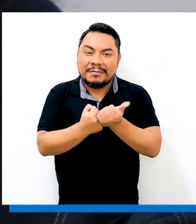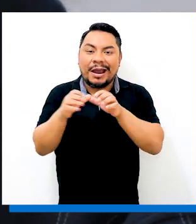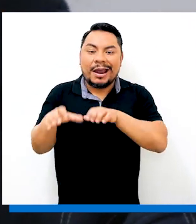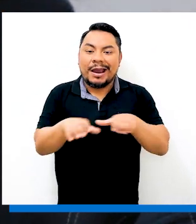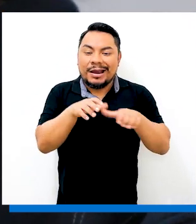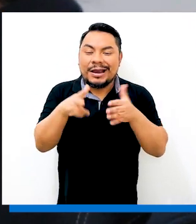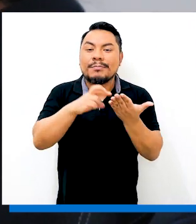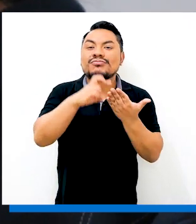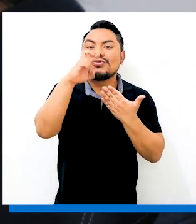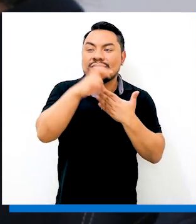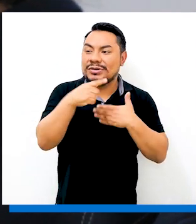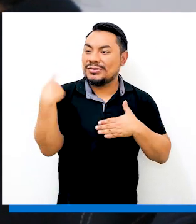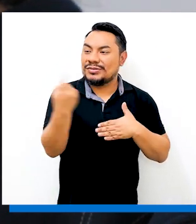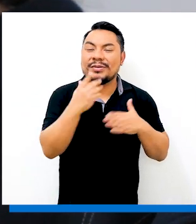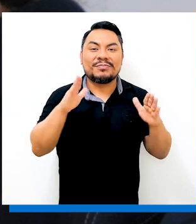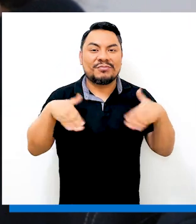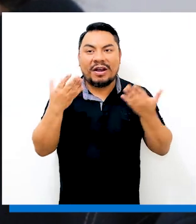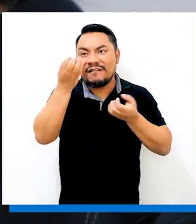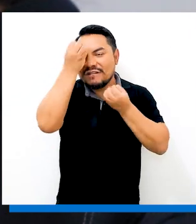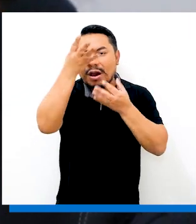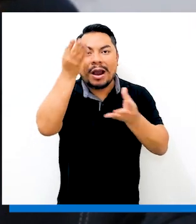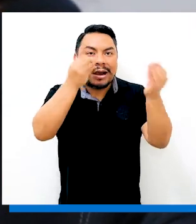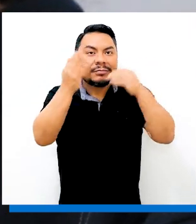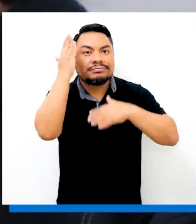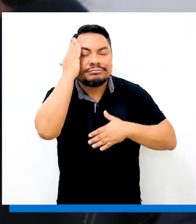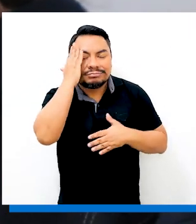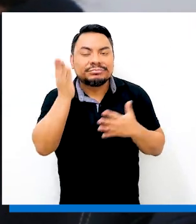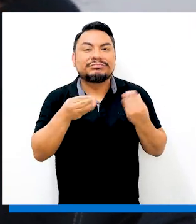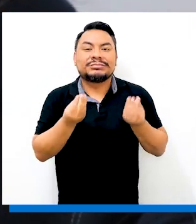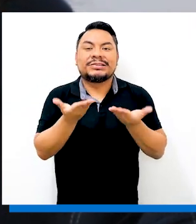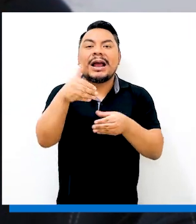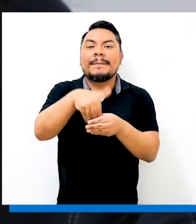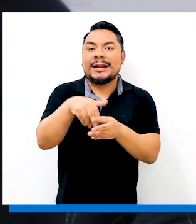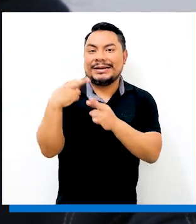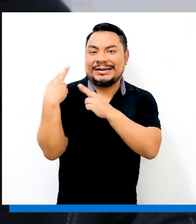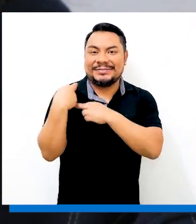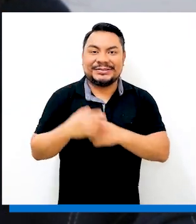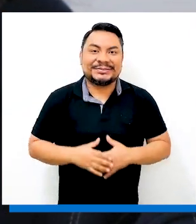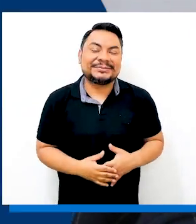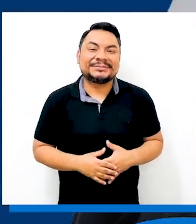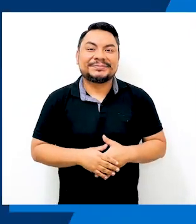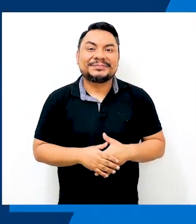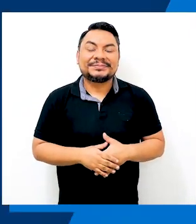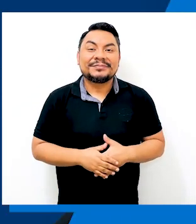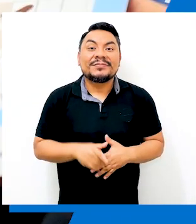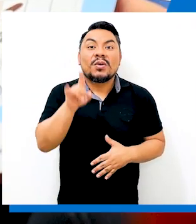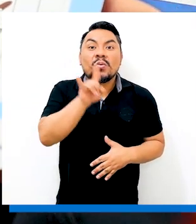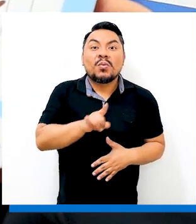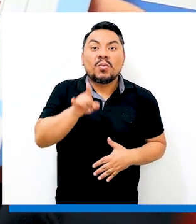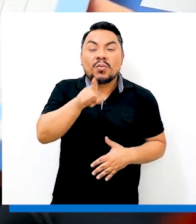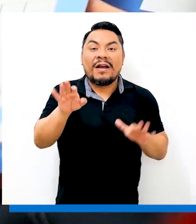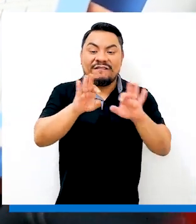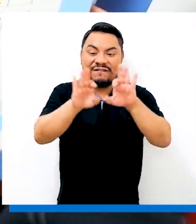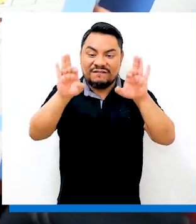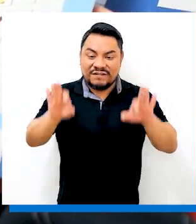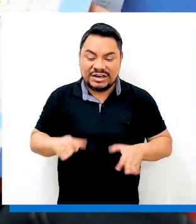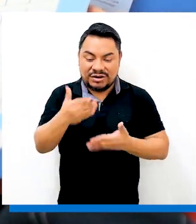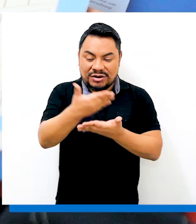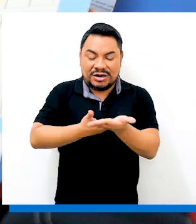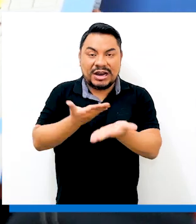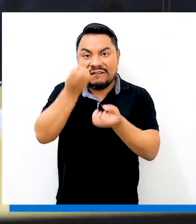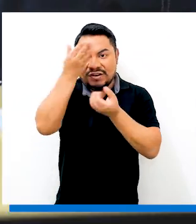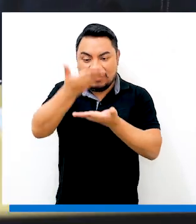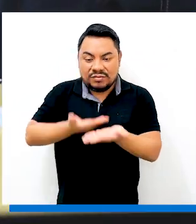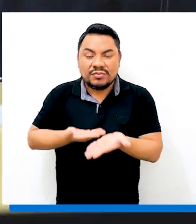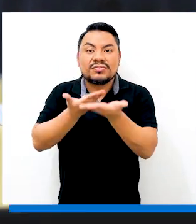tipo de programas para que nosotras podamos informarnos y así emitir un voto responsable Con el uso de afiches y